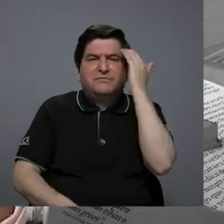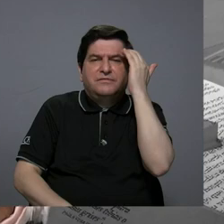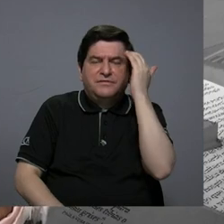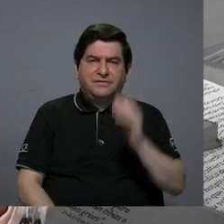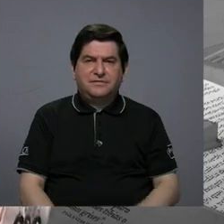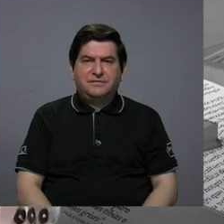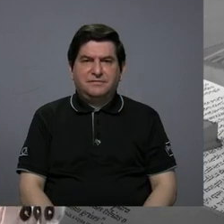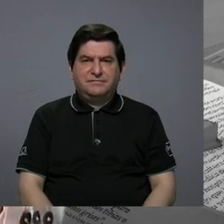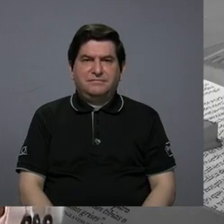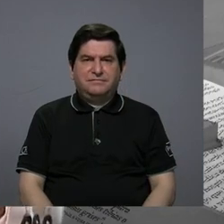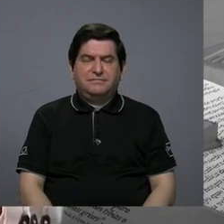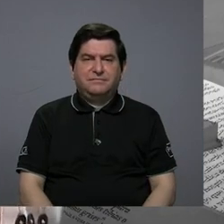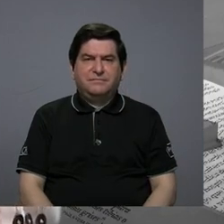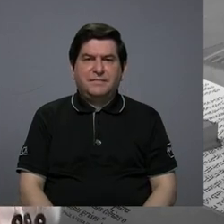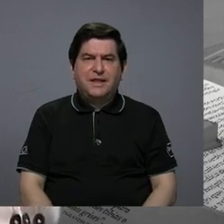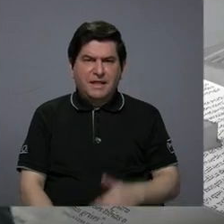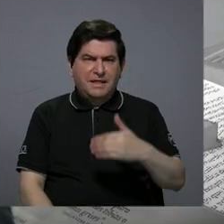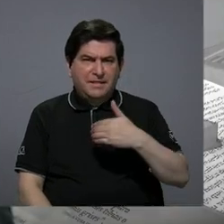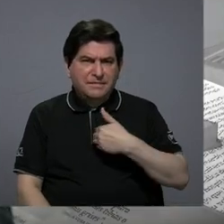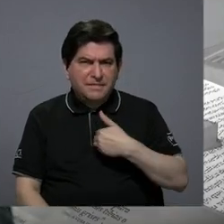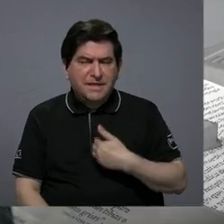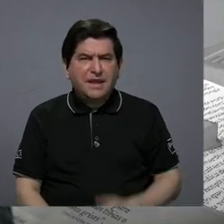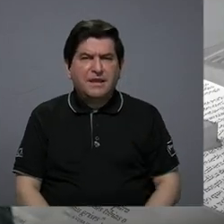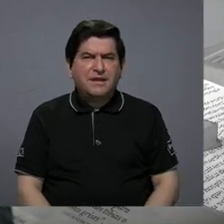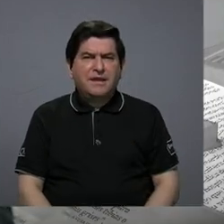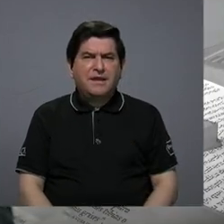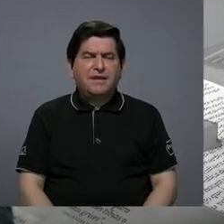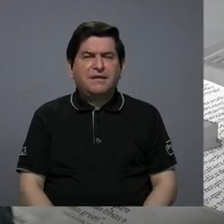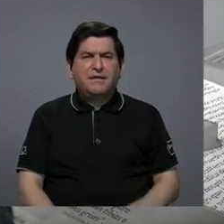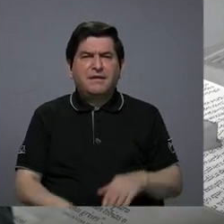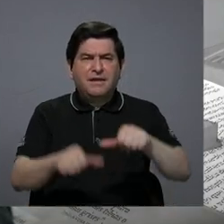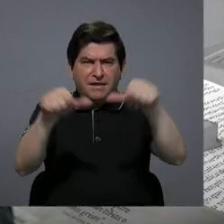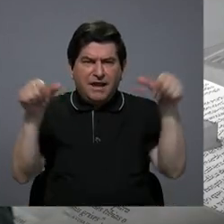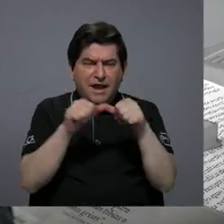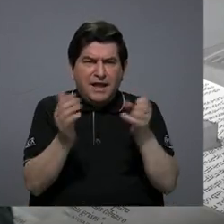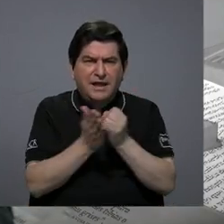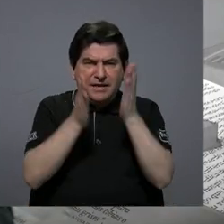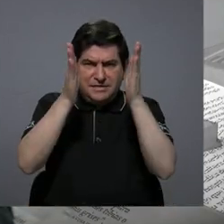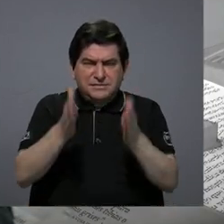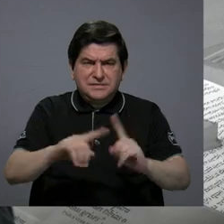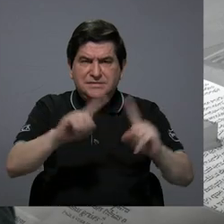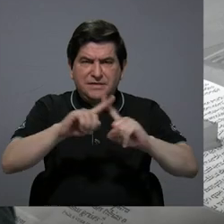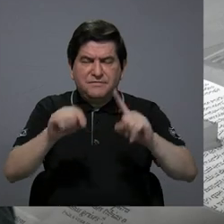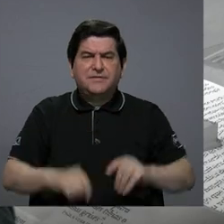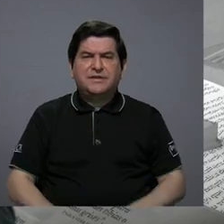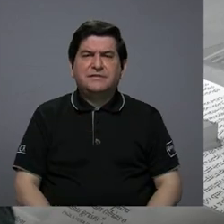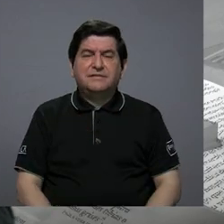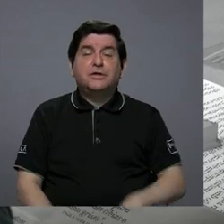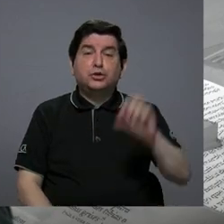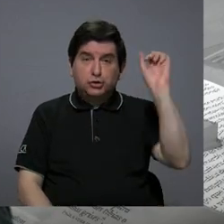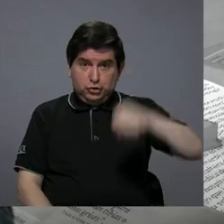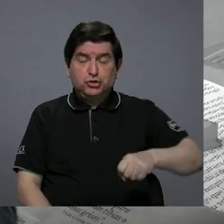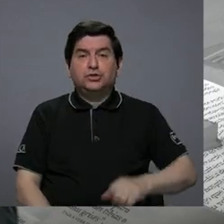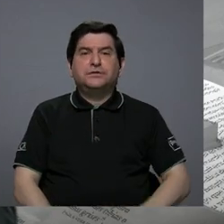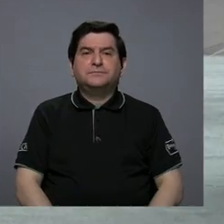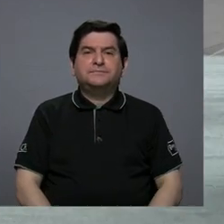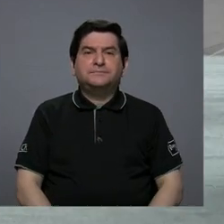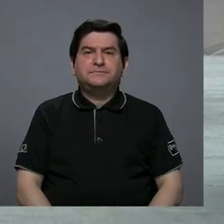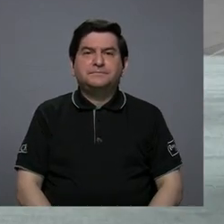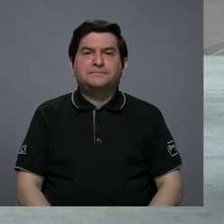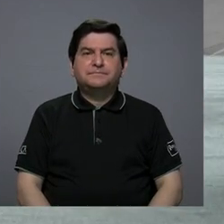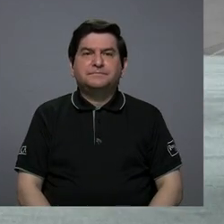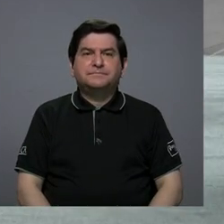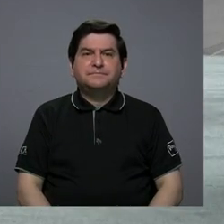pensamos que no se... ¿Tienen disciplinas o investigadores de diferentes disciplinas? Exactamente,